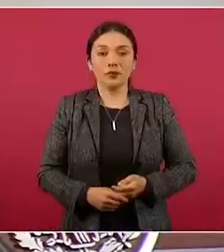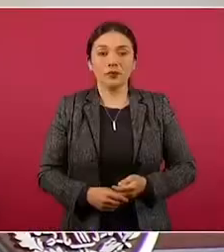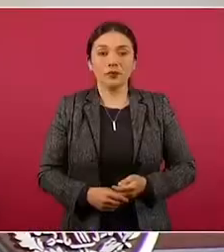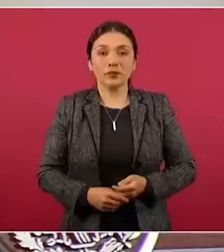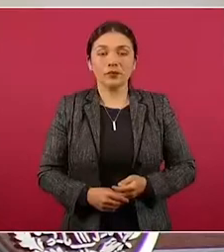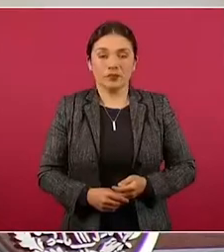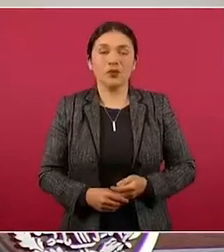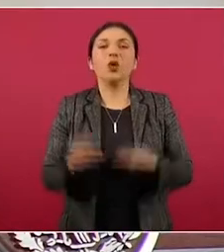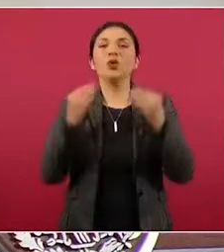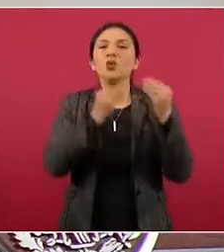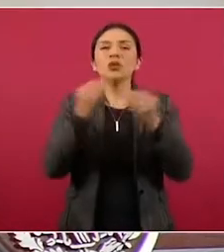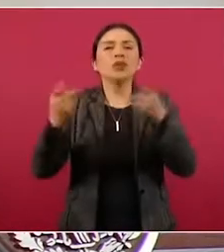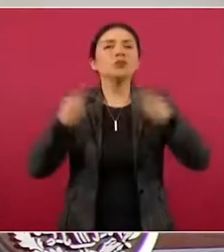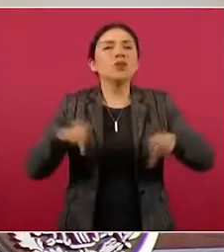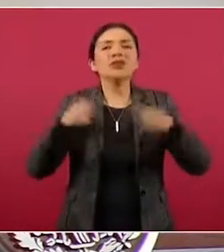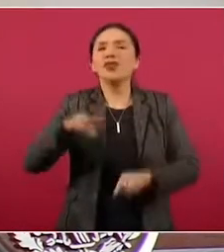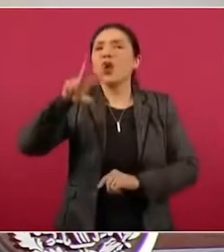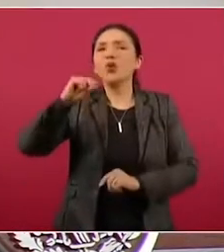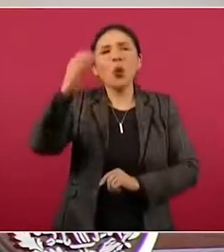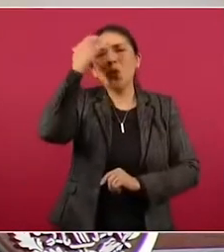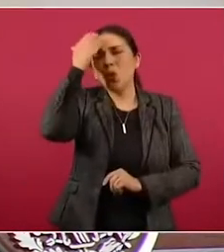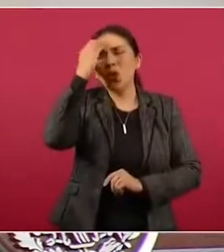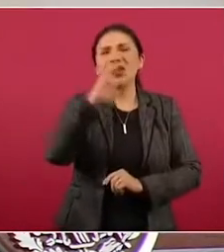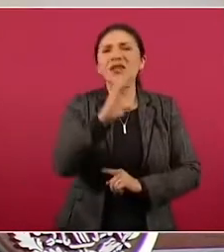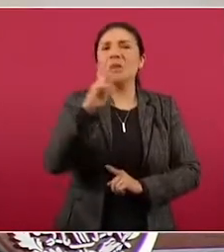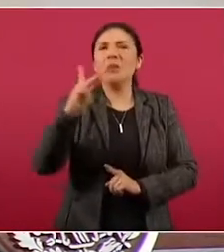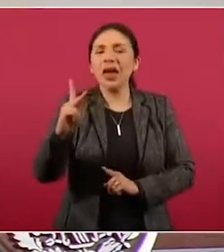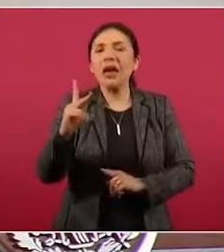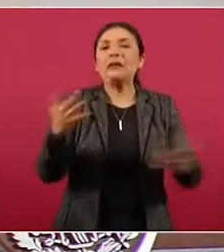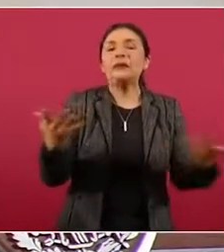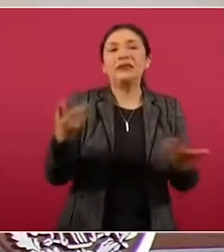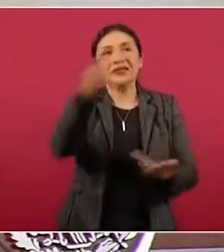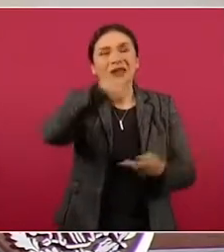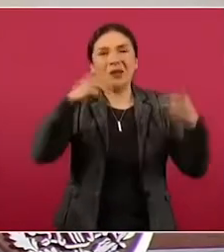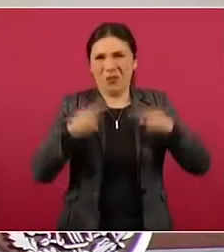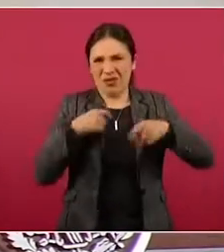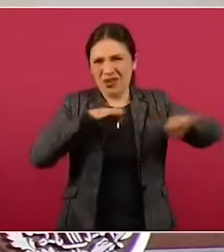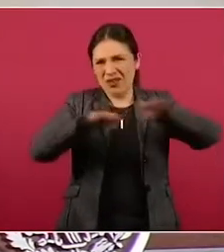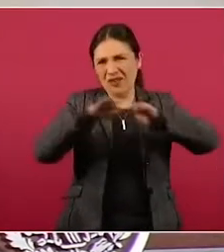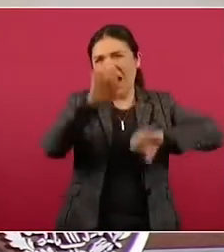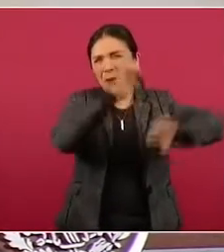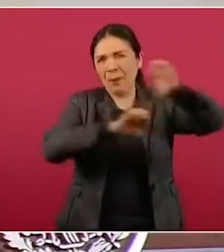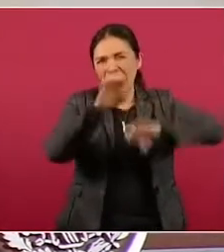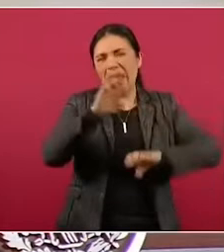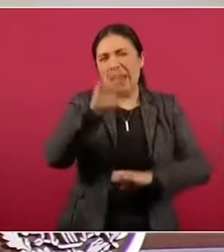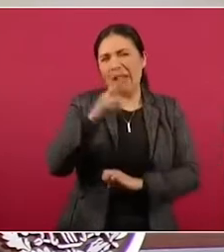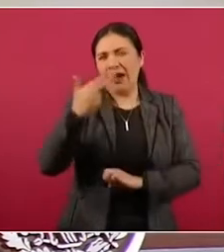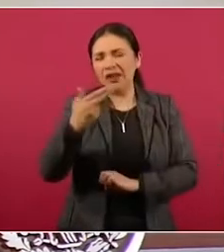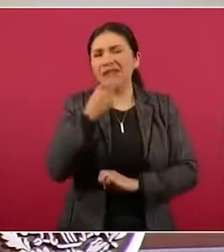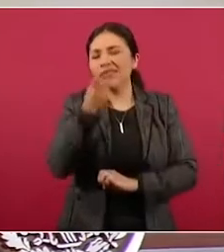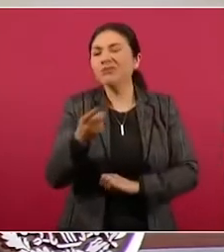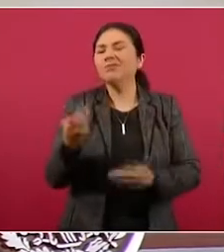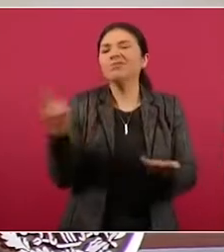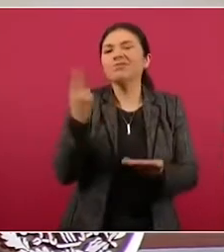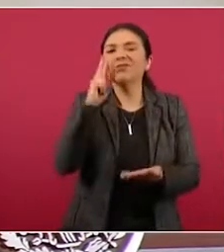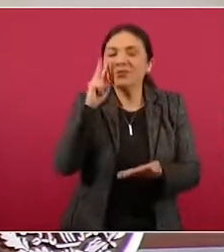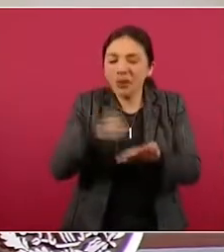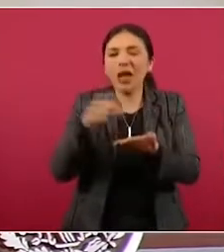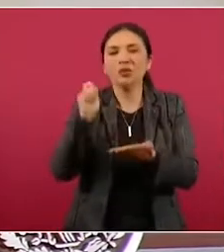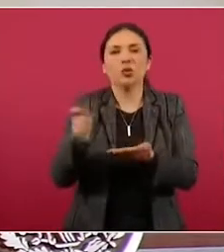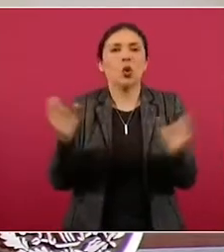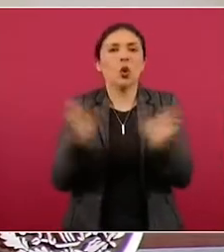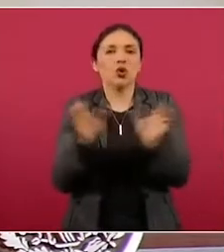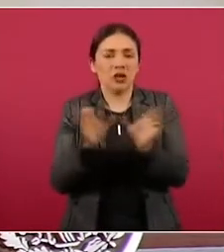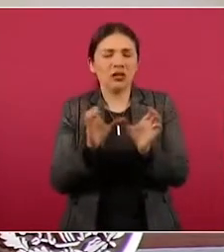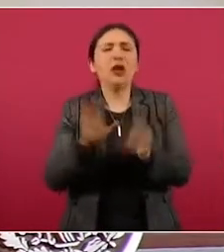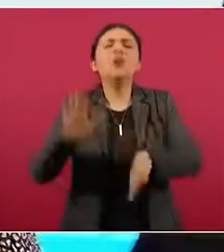el documento que contiene esa información, pero además tiene otra más, es la constancia de situación fiscal. ¿Qué es lo que pasa? Pues siempre se deja